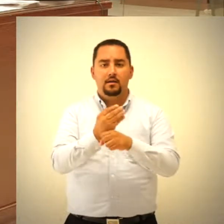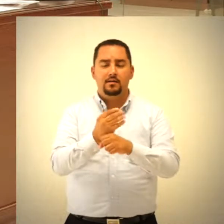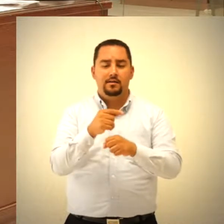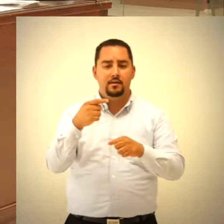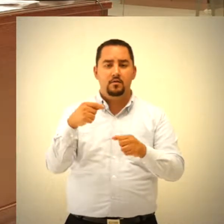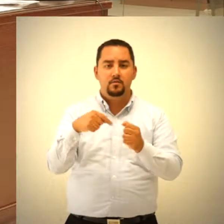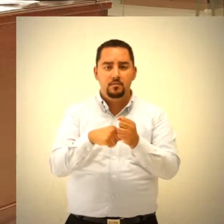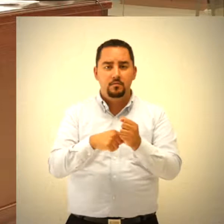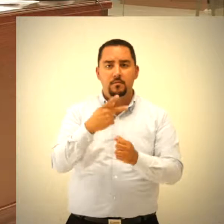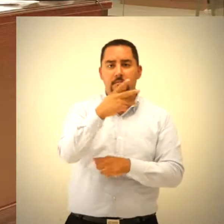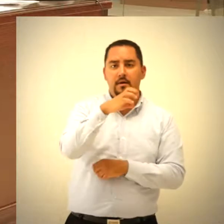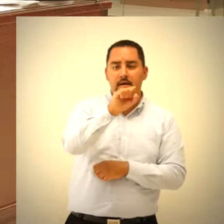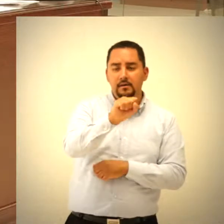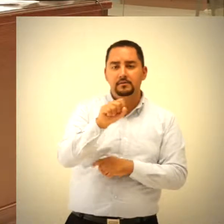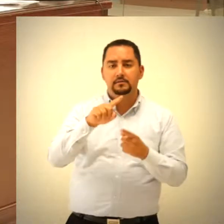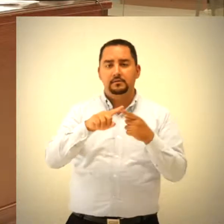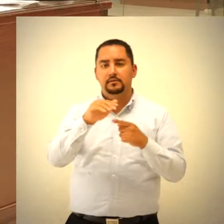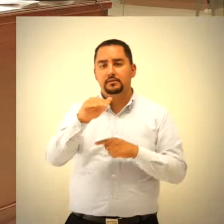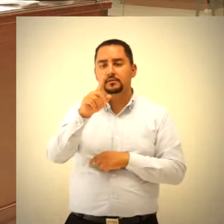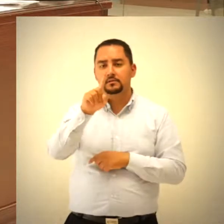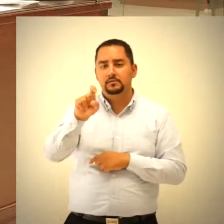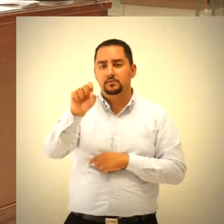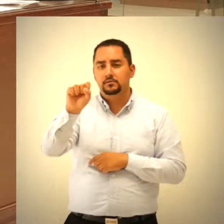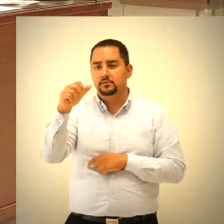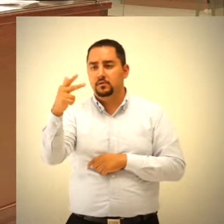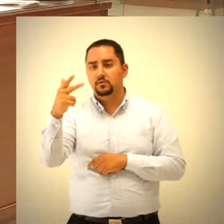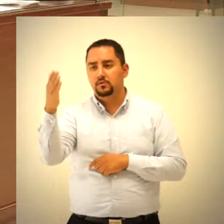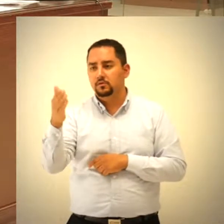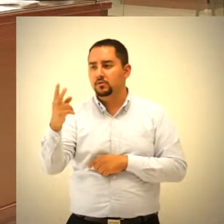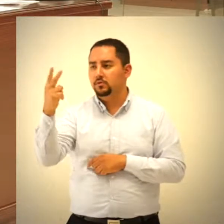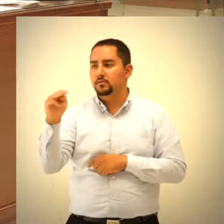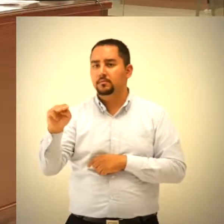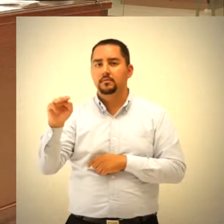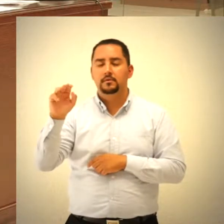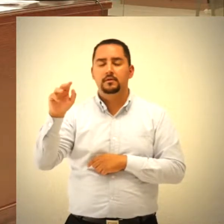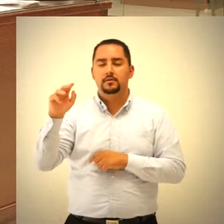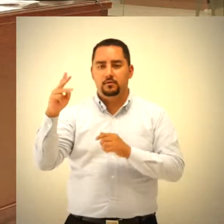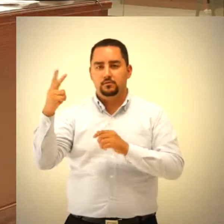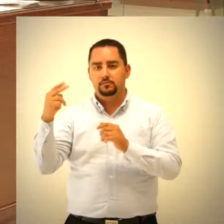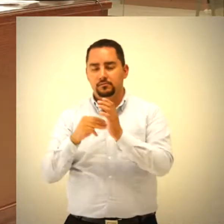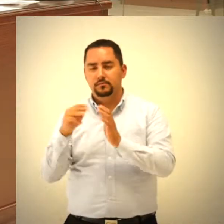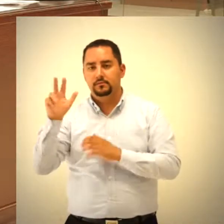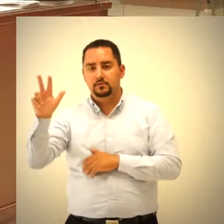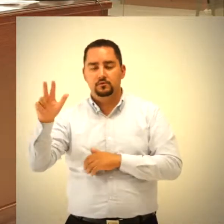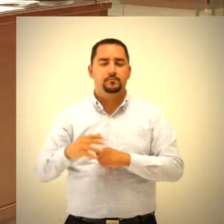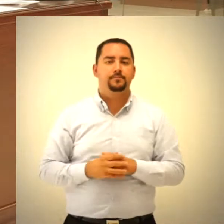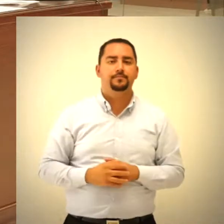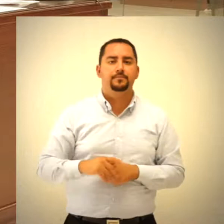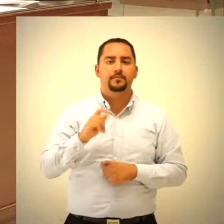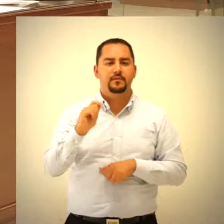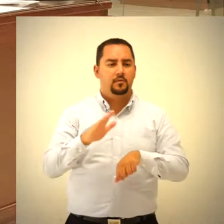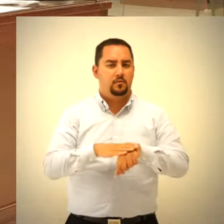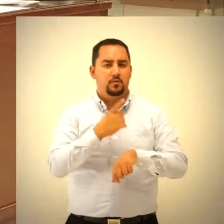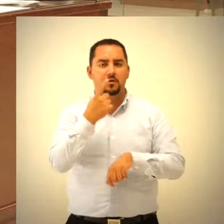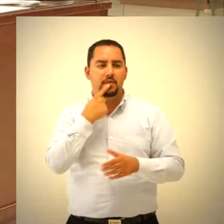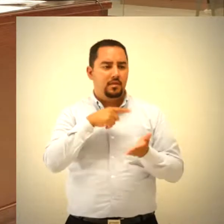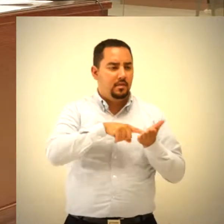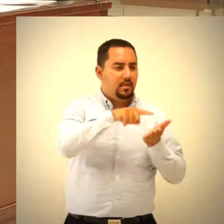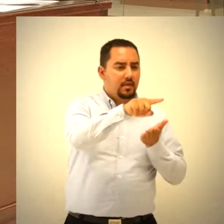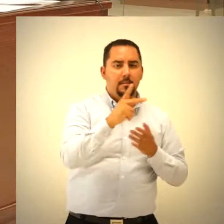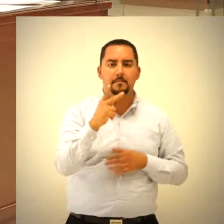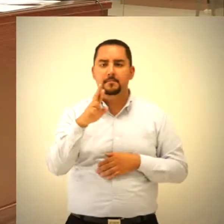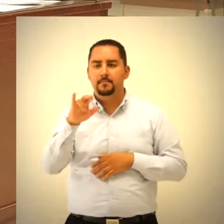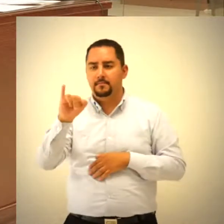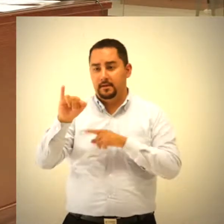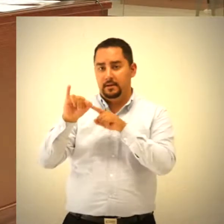con la clave PES-168, diagonal 2018, instaurado con motivo de la denuncia presentada por el Partido